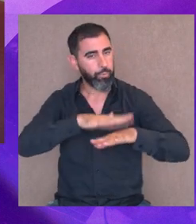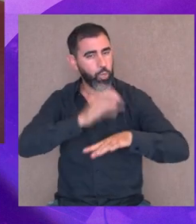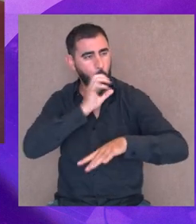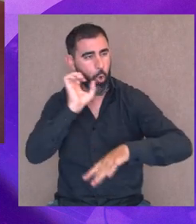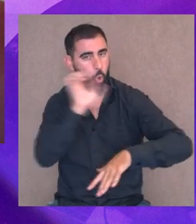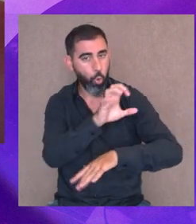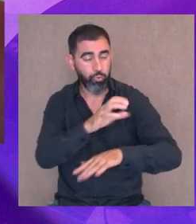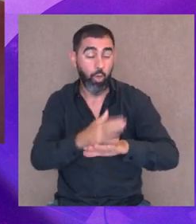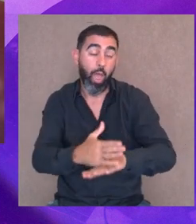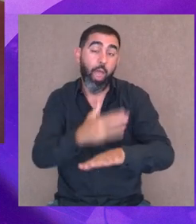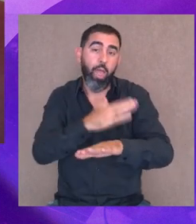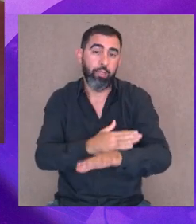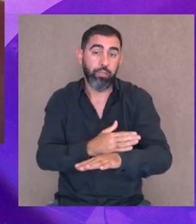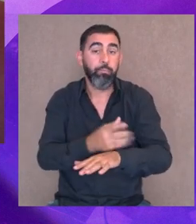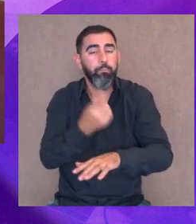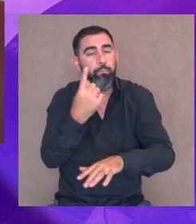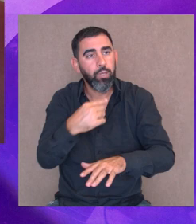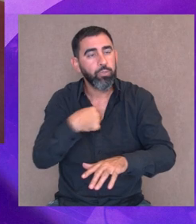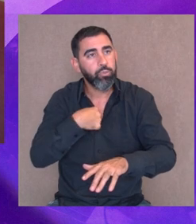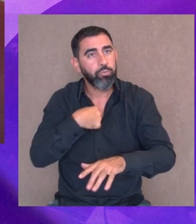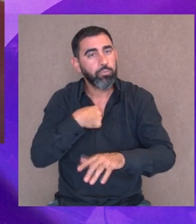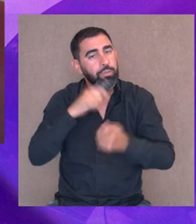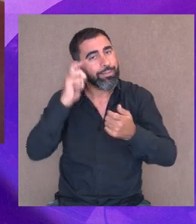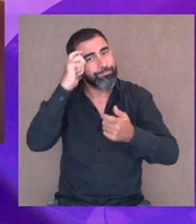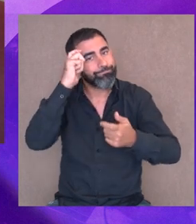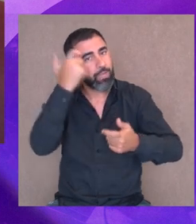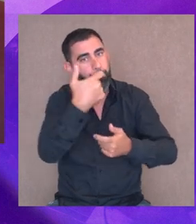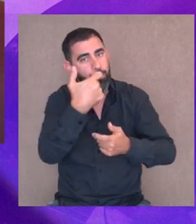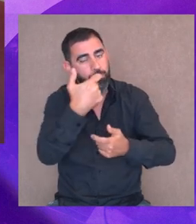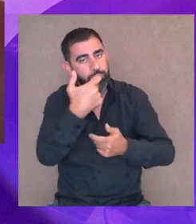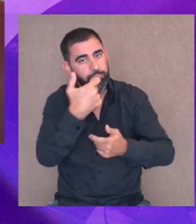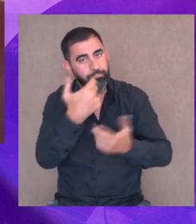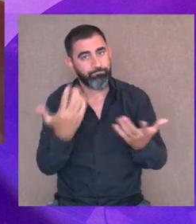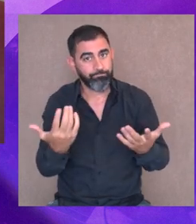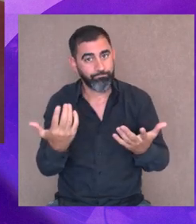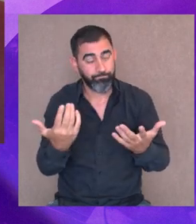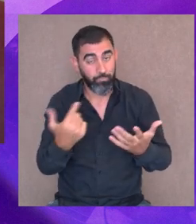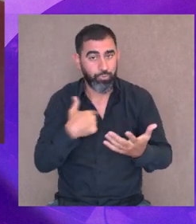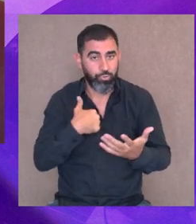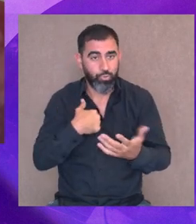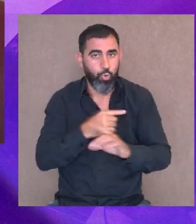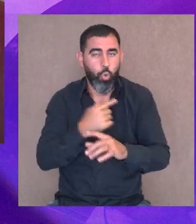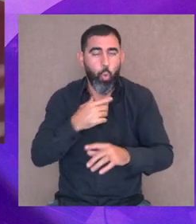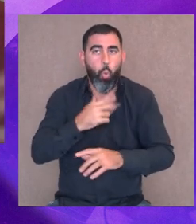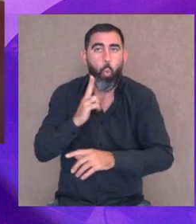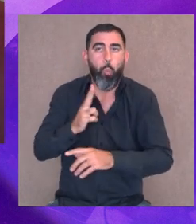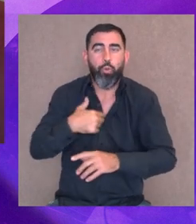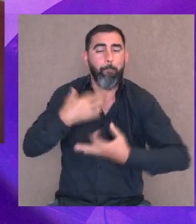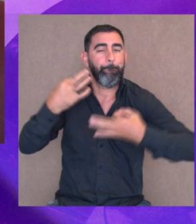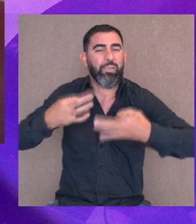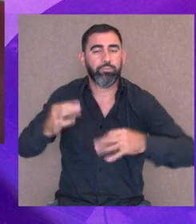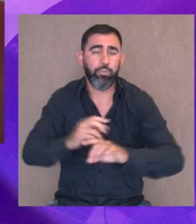y te odié o no te quise, pero me hiciste pensar. A ver, yo no soy ningún ser humano especial,